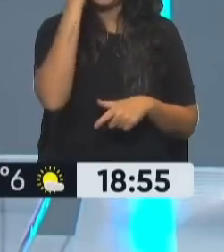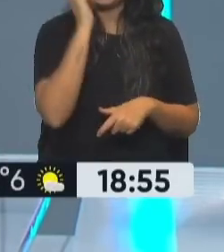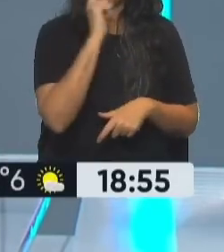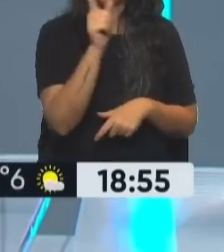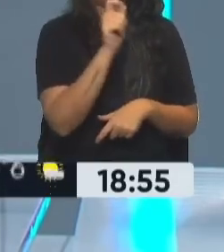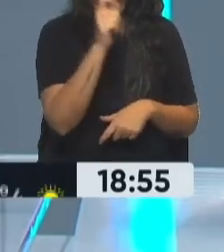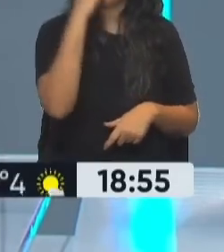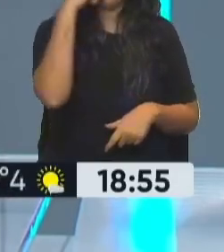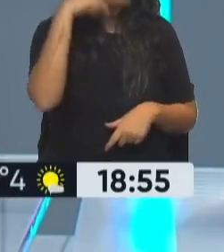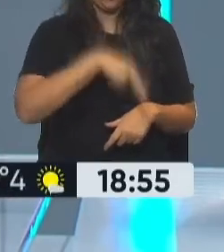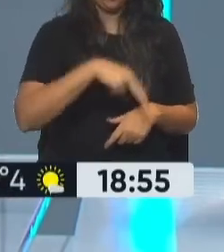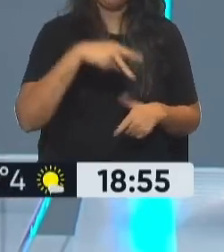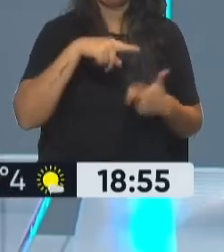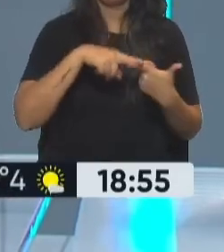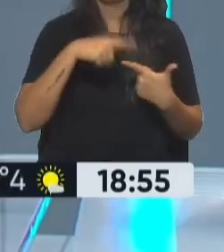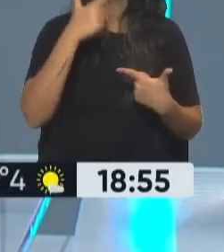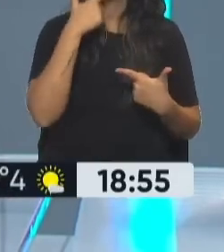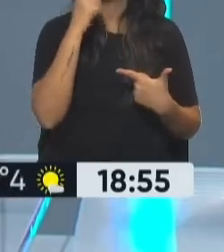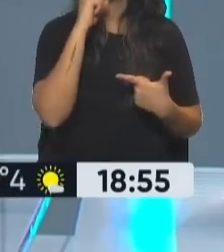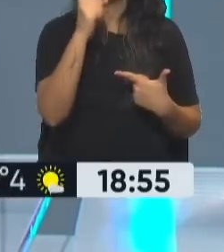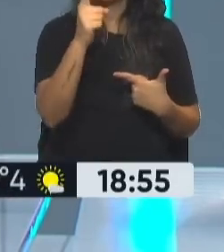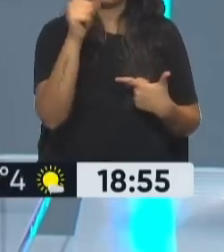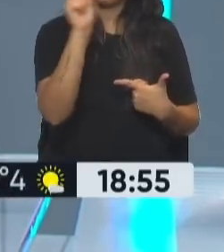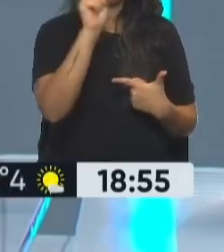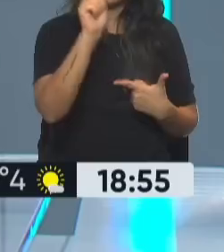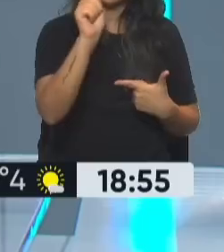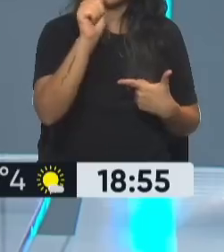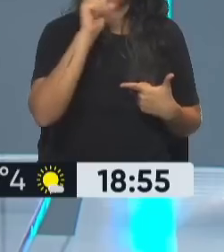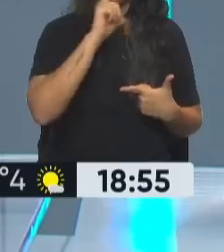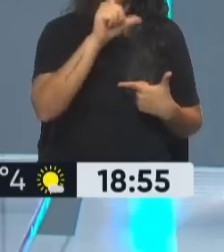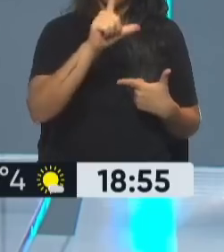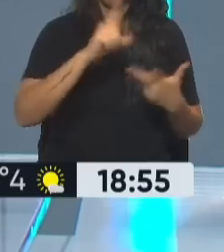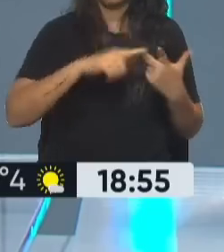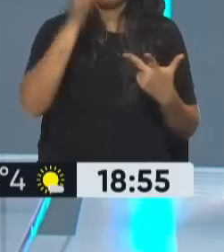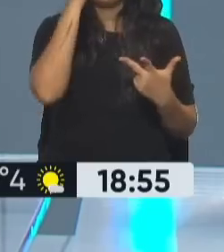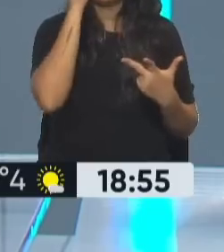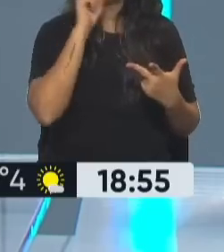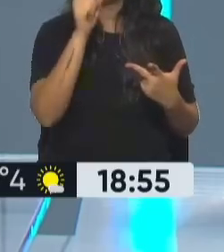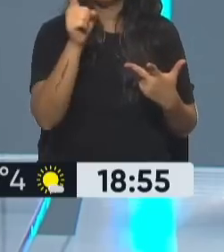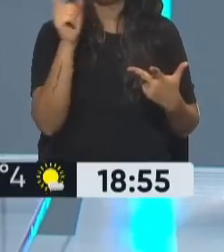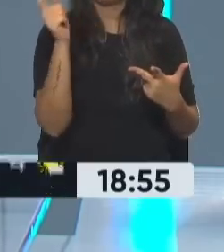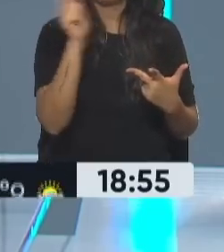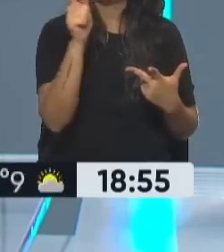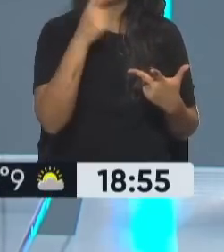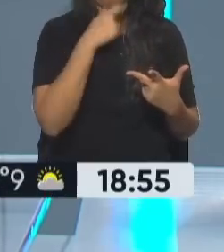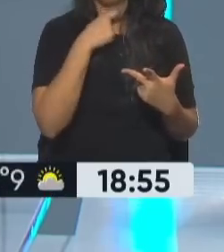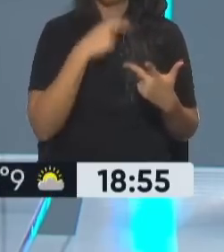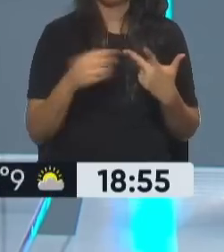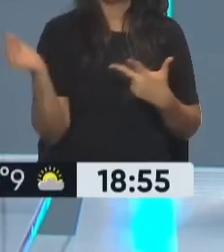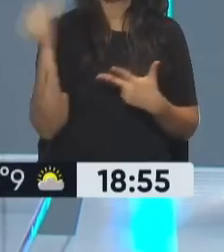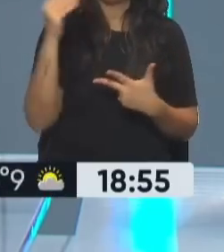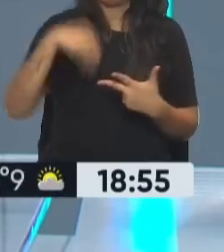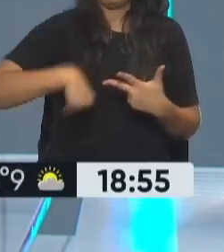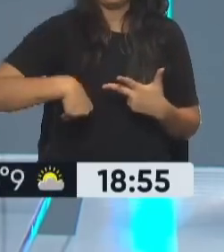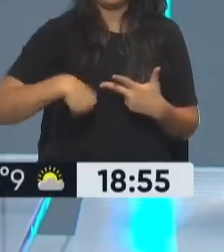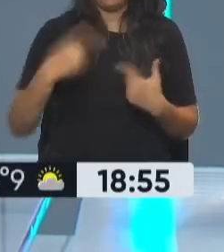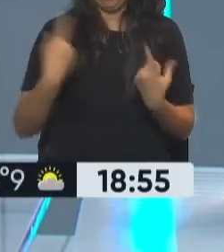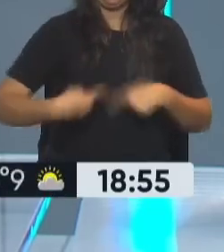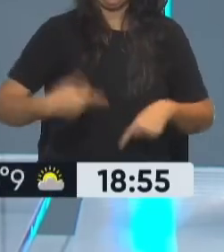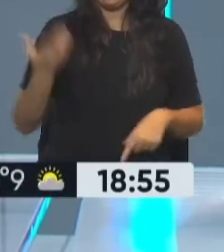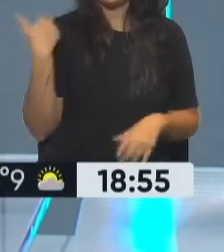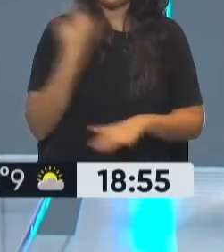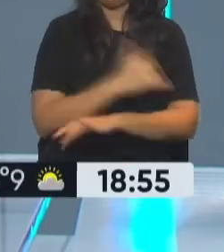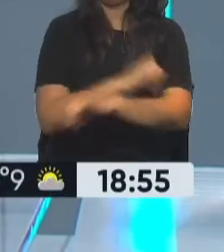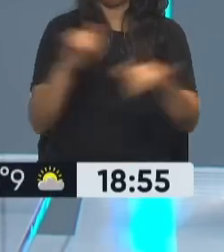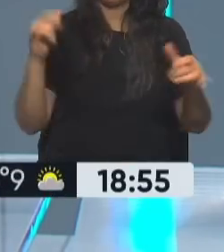la reglamentación que queda a cargo del ANSES. Ya no se verán obligados a acercarse presencialmente ni